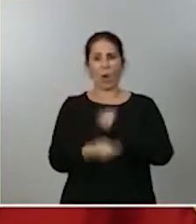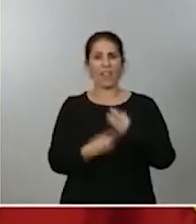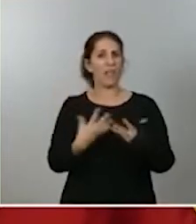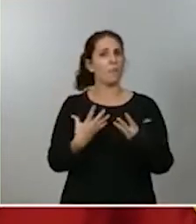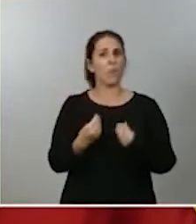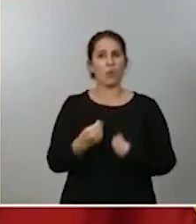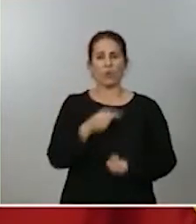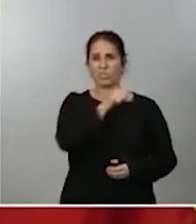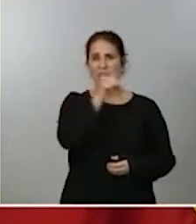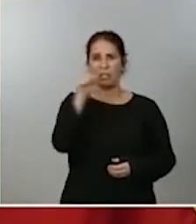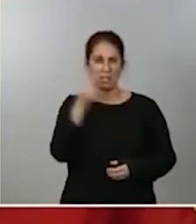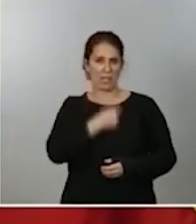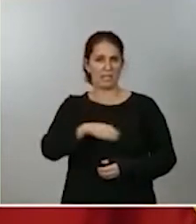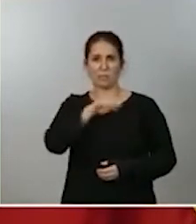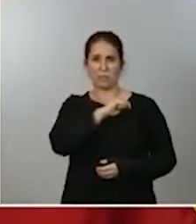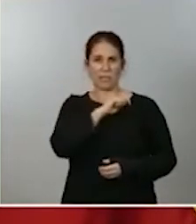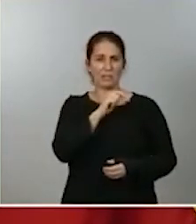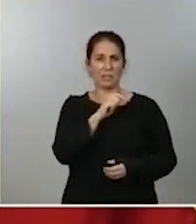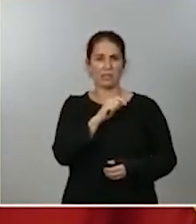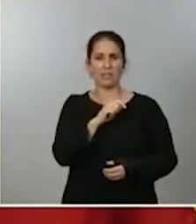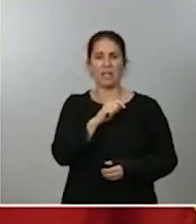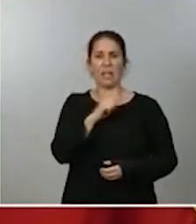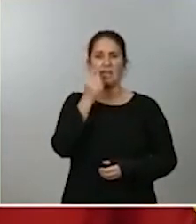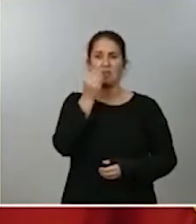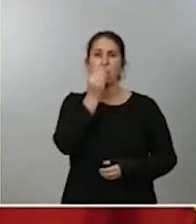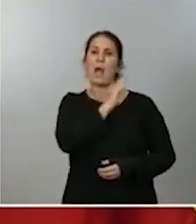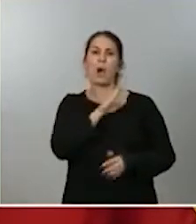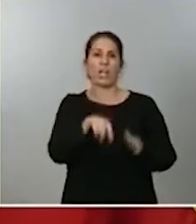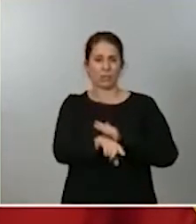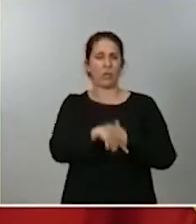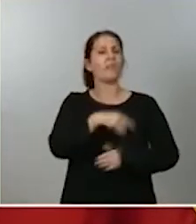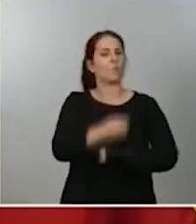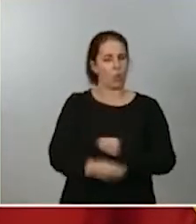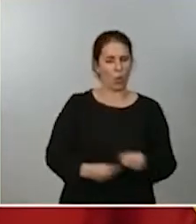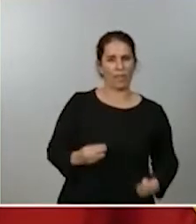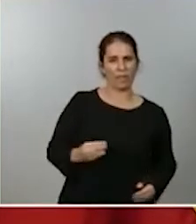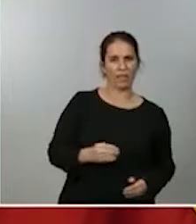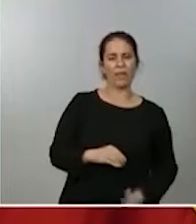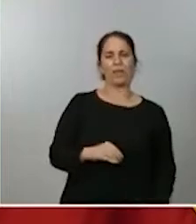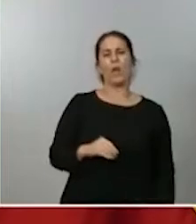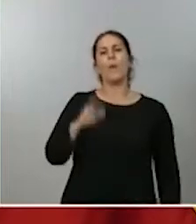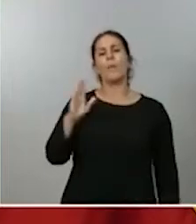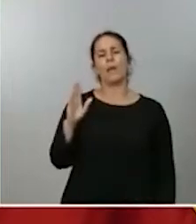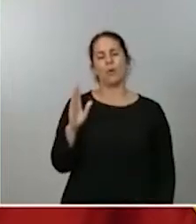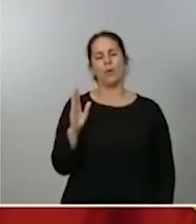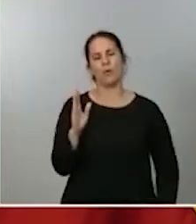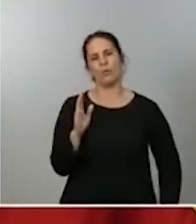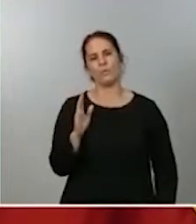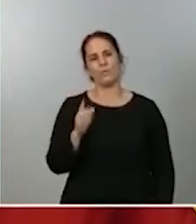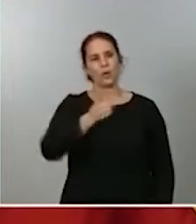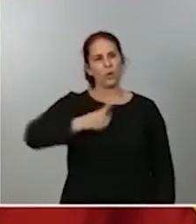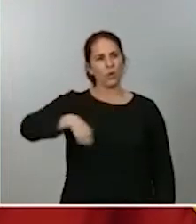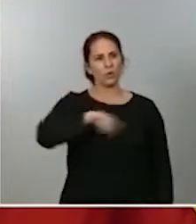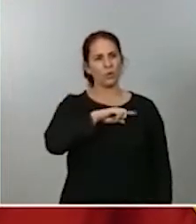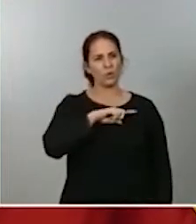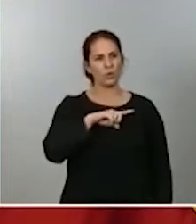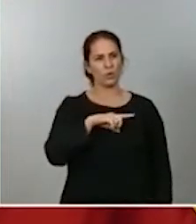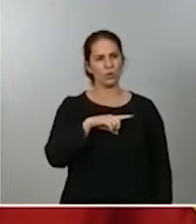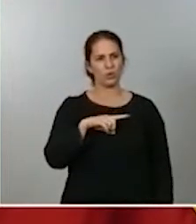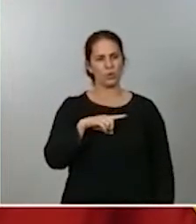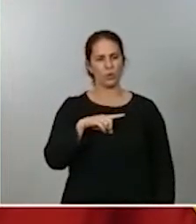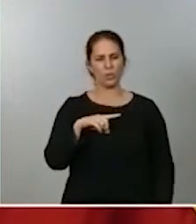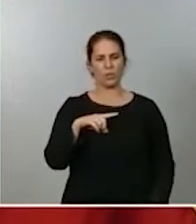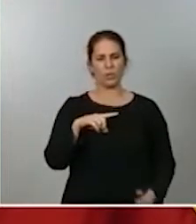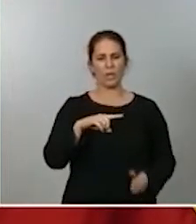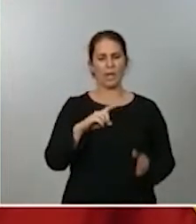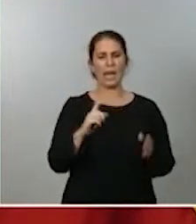diría que aquellas que son mejor gestionadas pero lo que en ningún caso podemos dejar fuera del ámbito de aplicación de la ley es